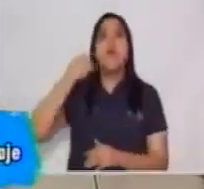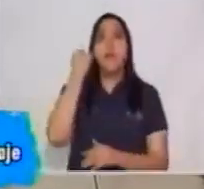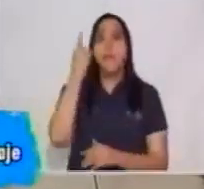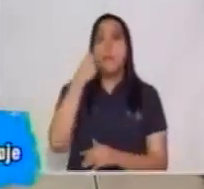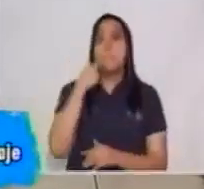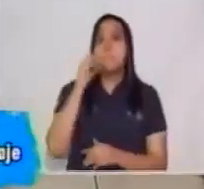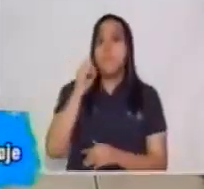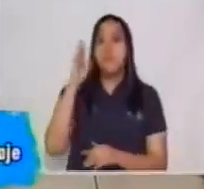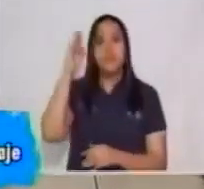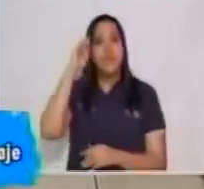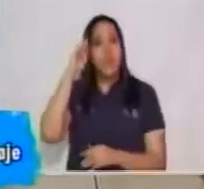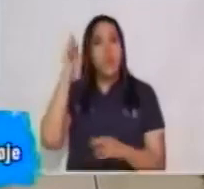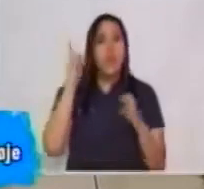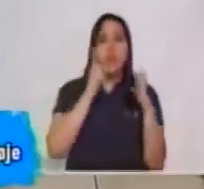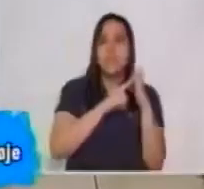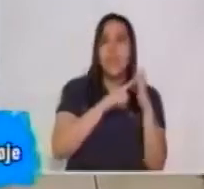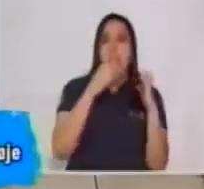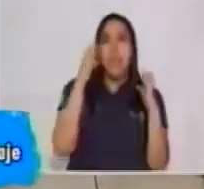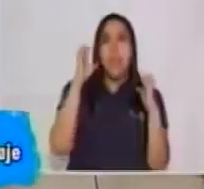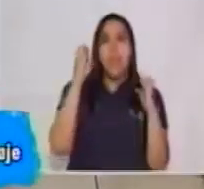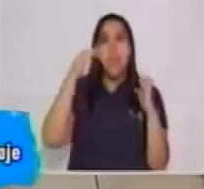Y te pregunto, ¿quién es el emisor?